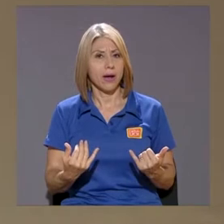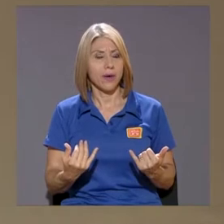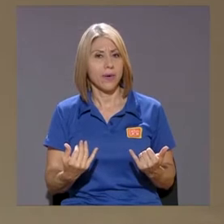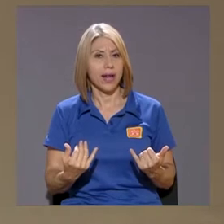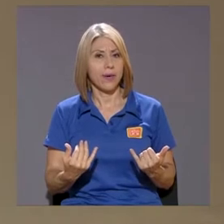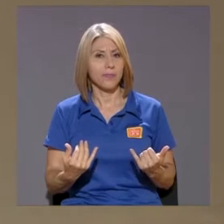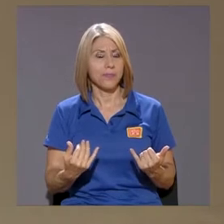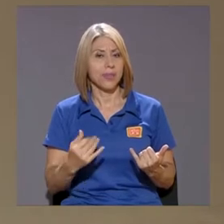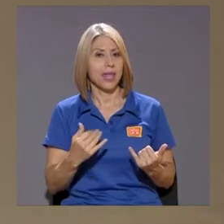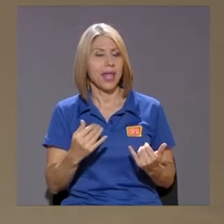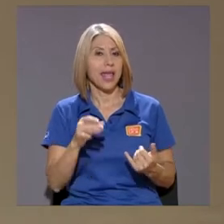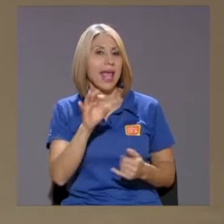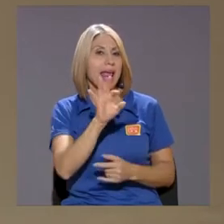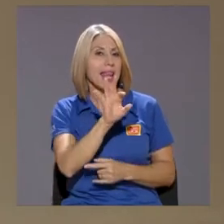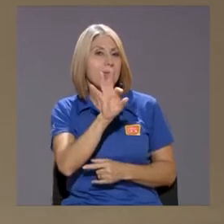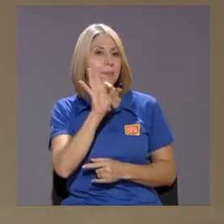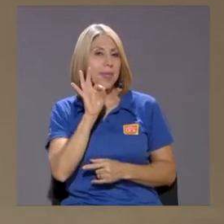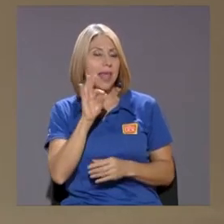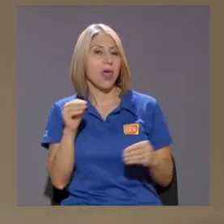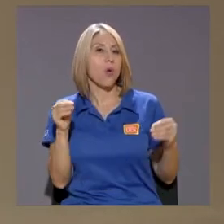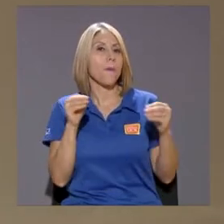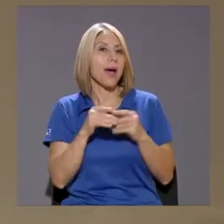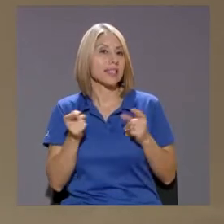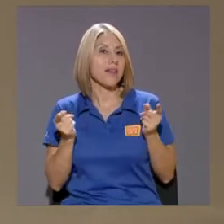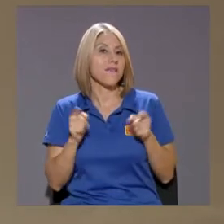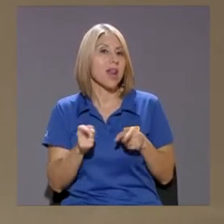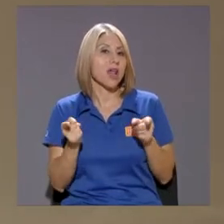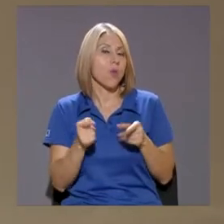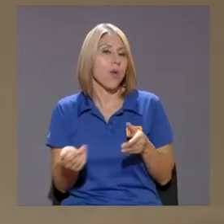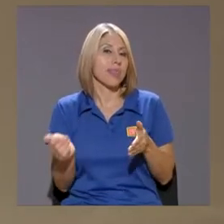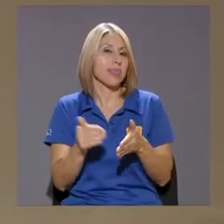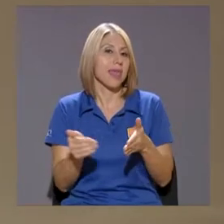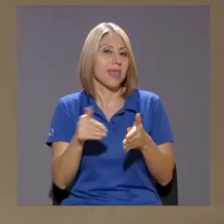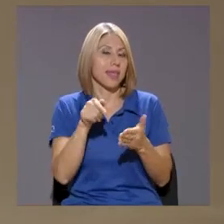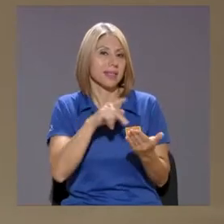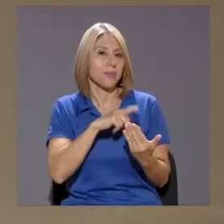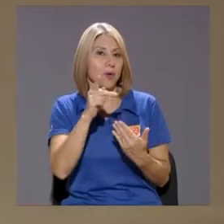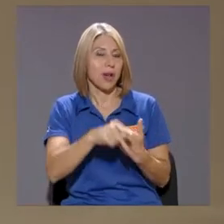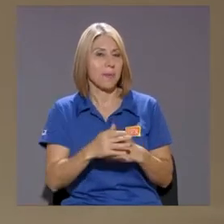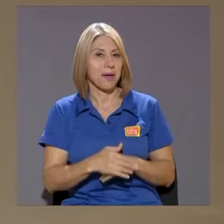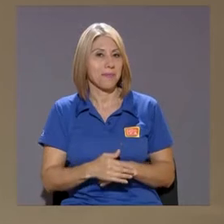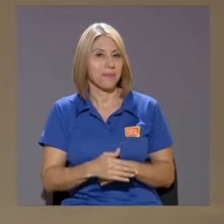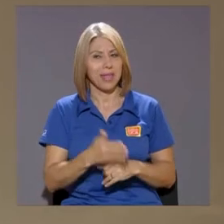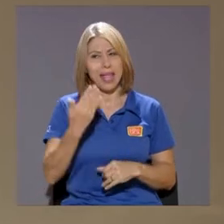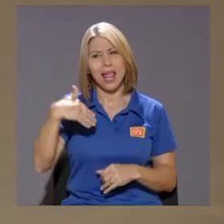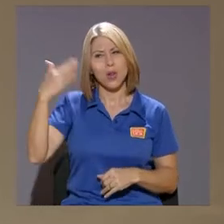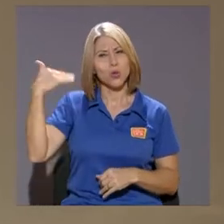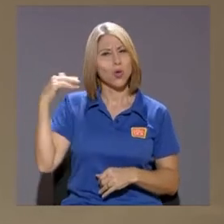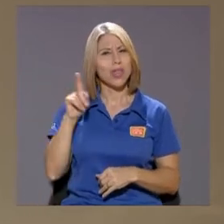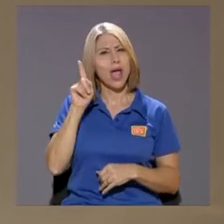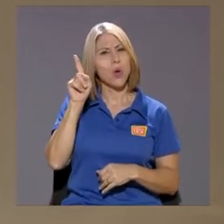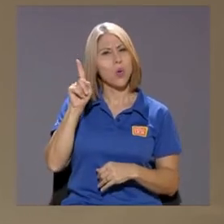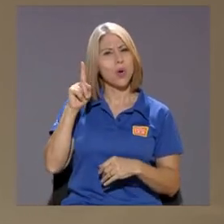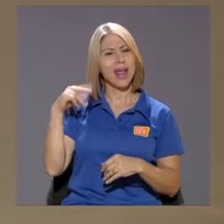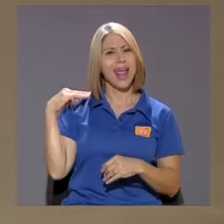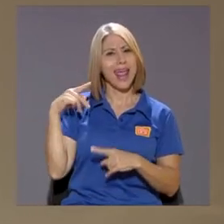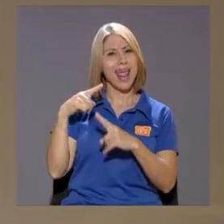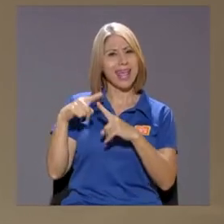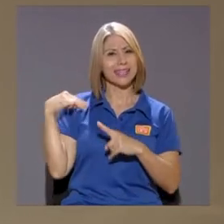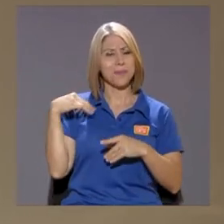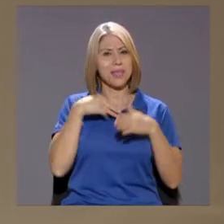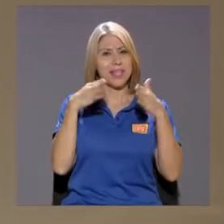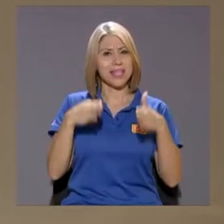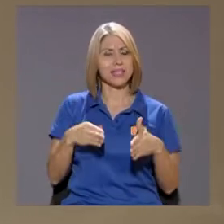El invitado más frecuente de este programa El otro día un ex ministro de Hacienda Y ex